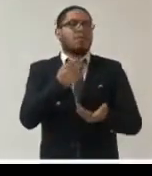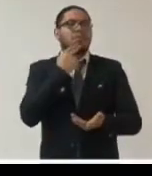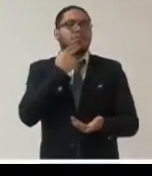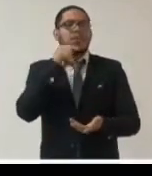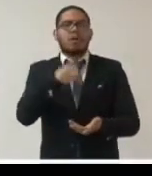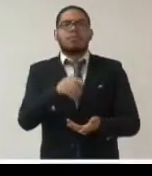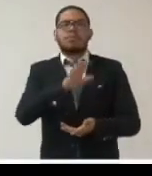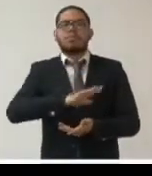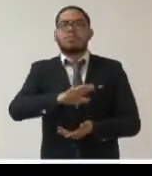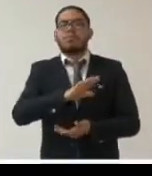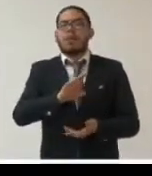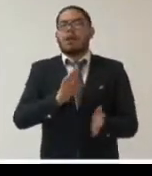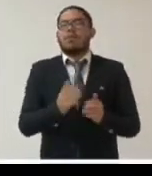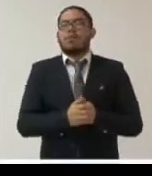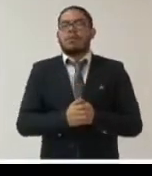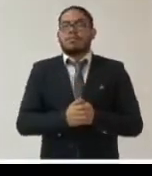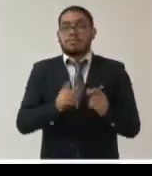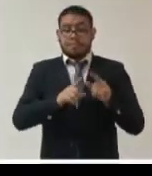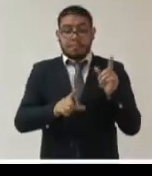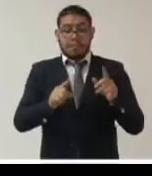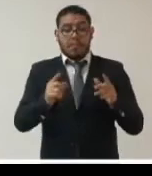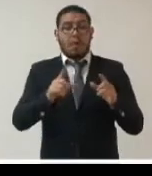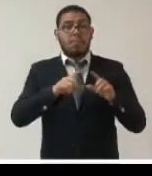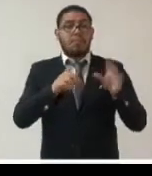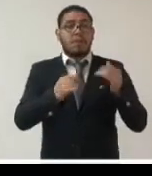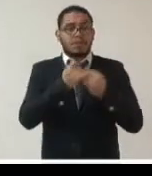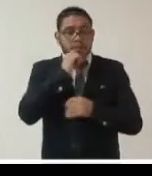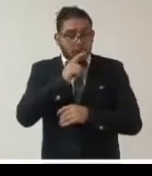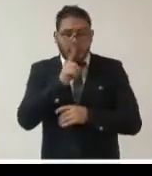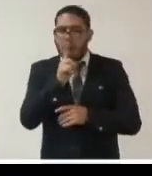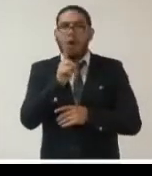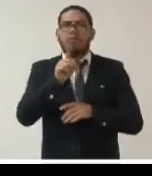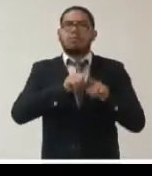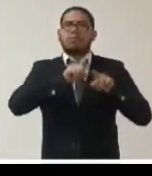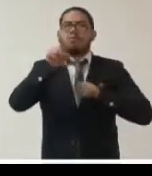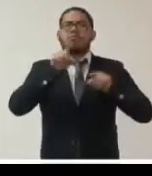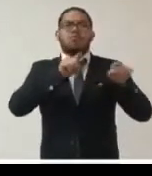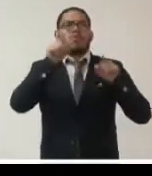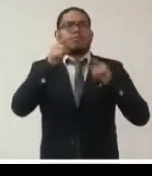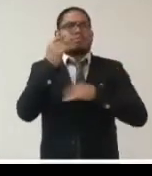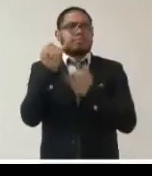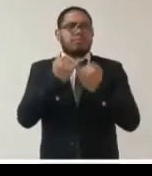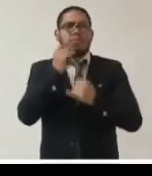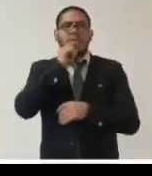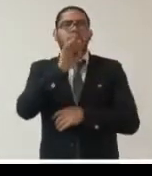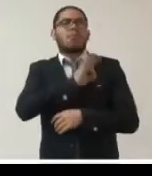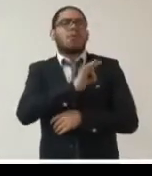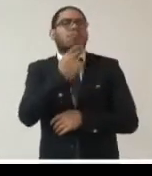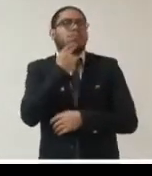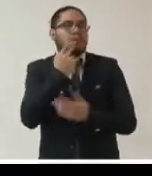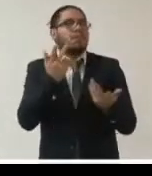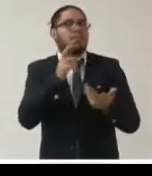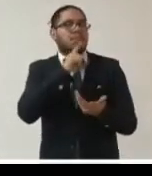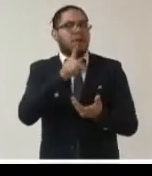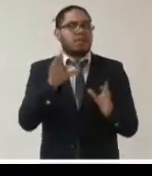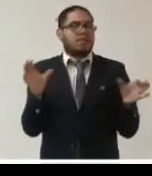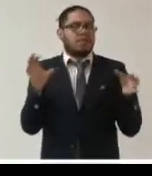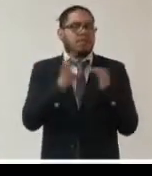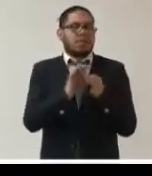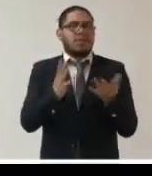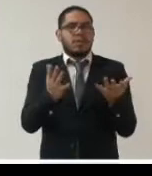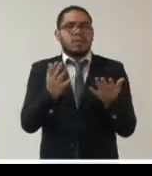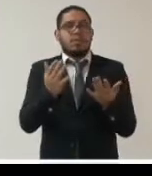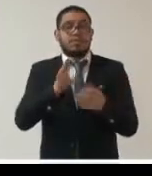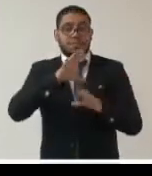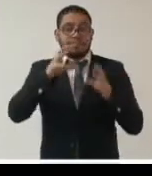no conoce fronteras es verdad que ahora tenemos la movilidad geográfica tremendamente limitada pero también deberíamos garantizar que en caso de